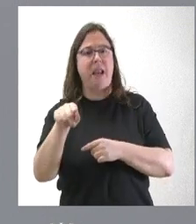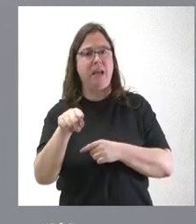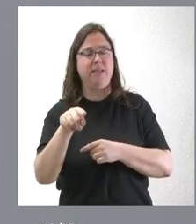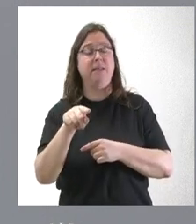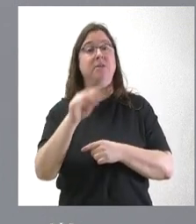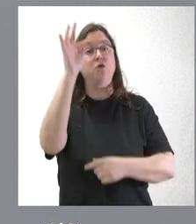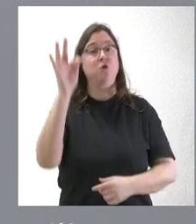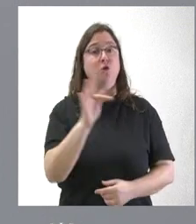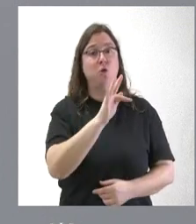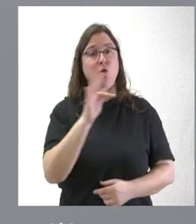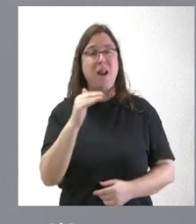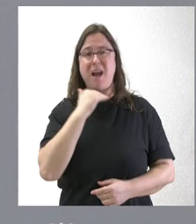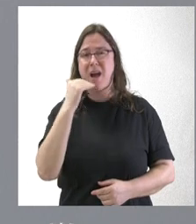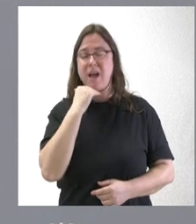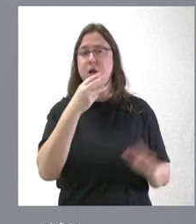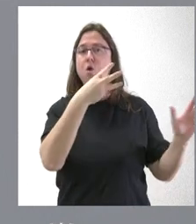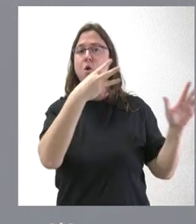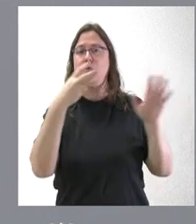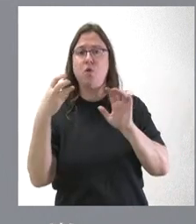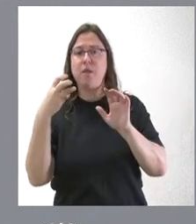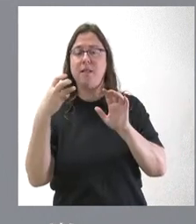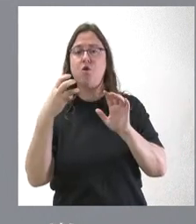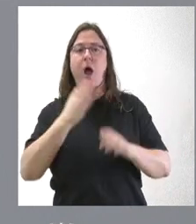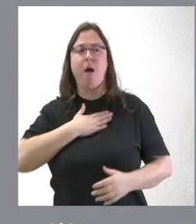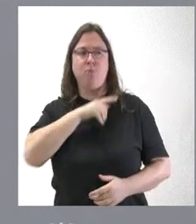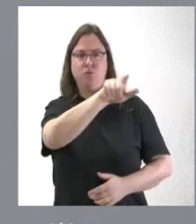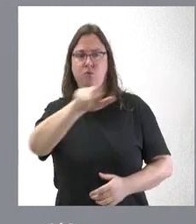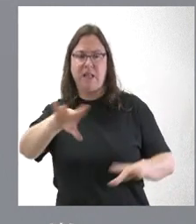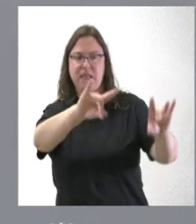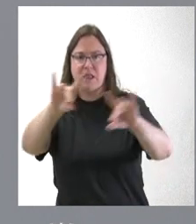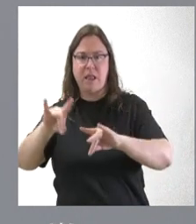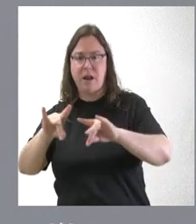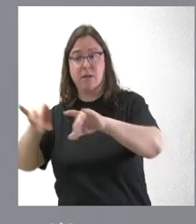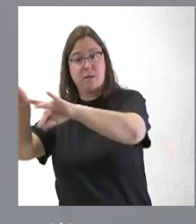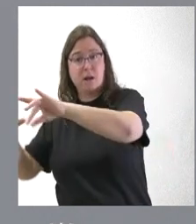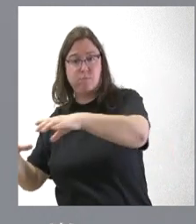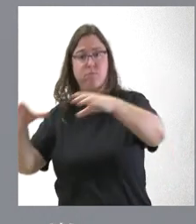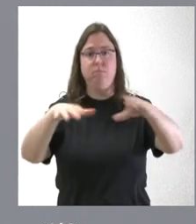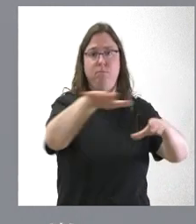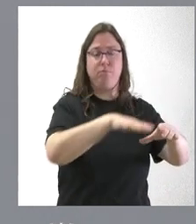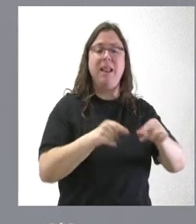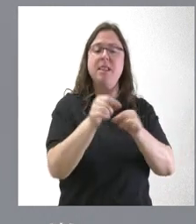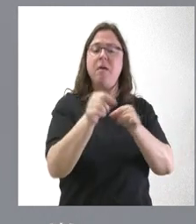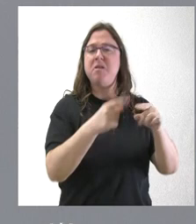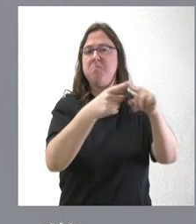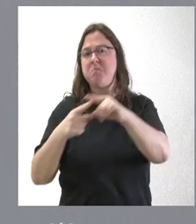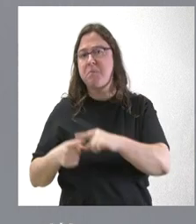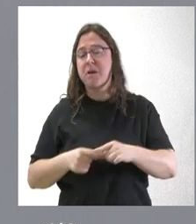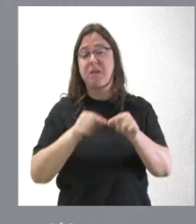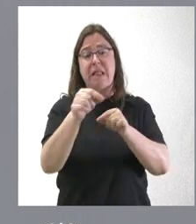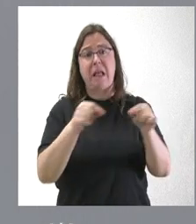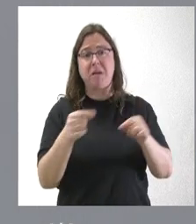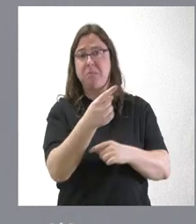total de casi 800 propietarios. El tamaño medio de las parcelas va a pasar